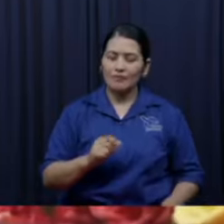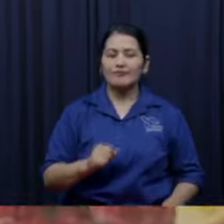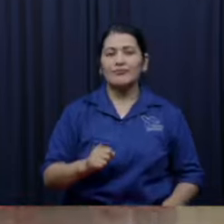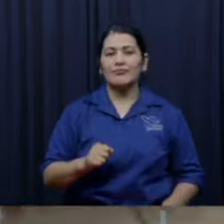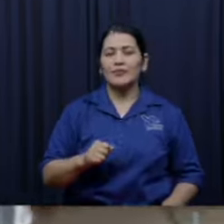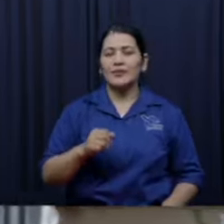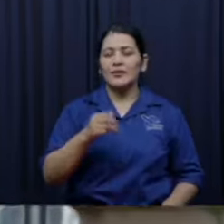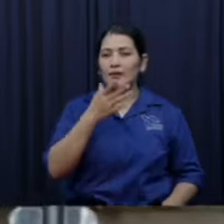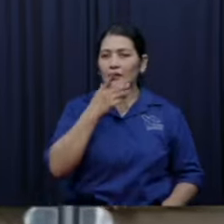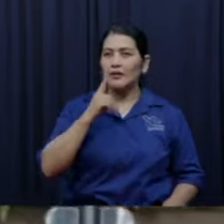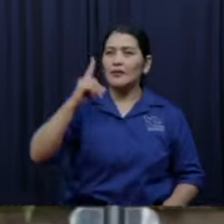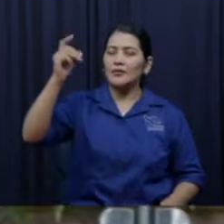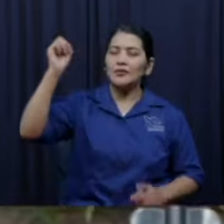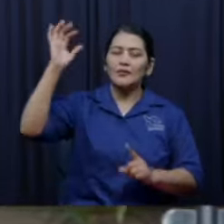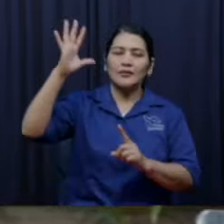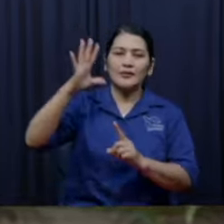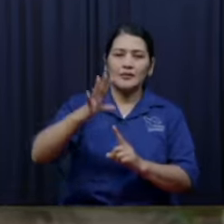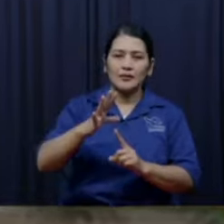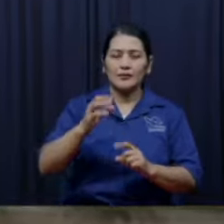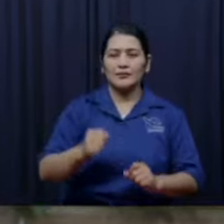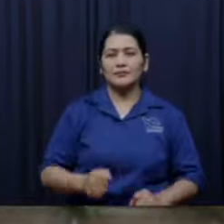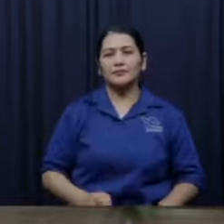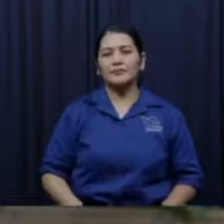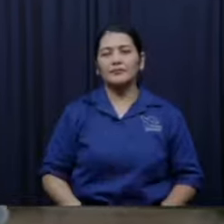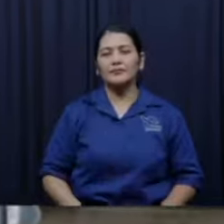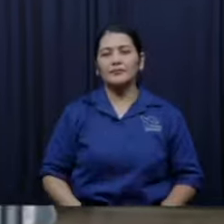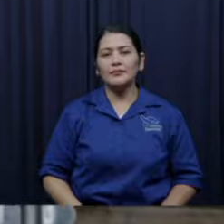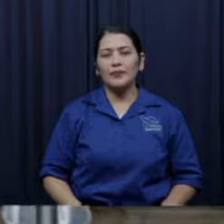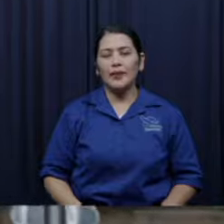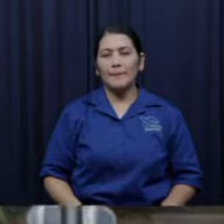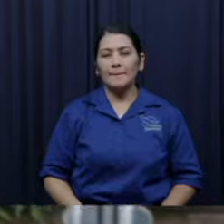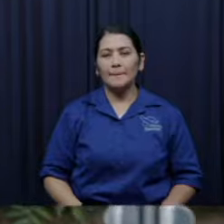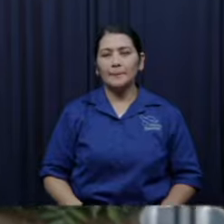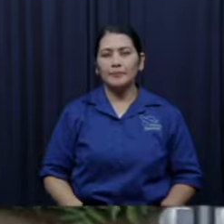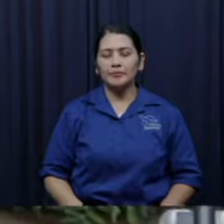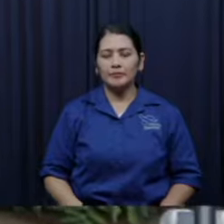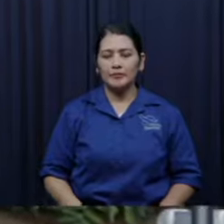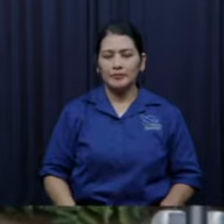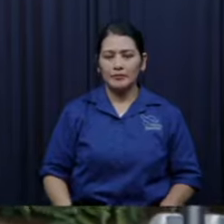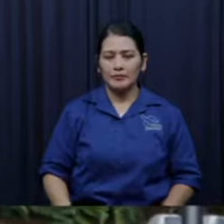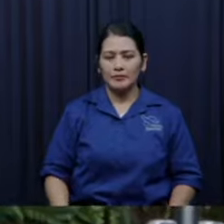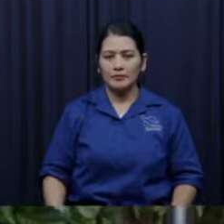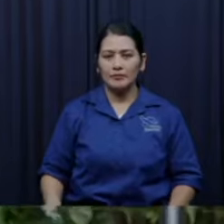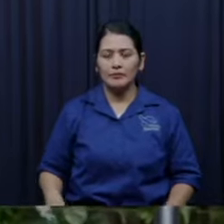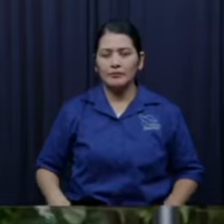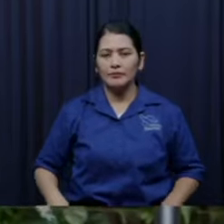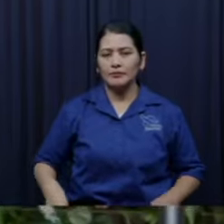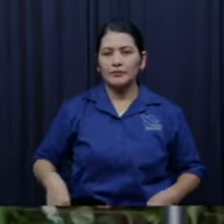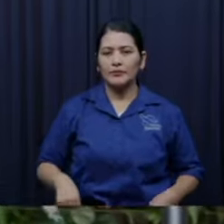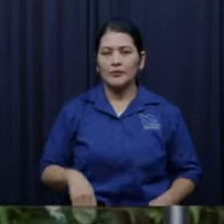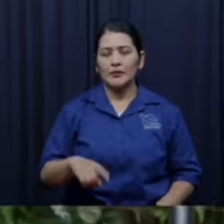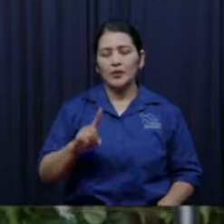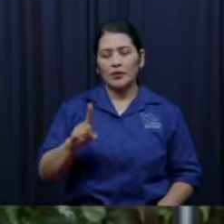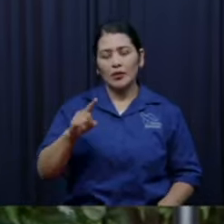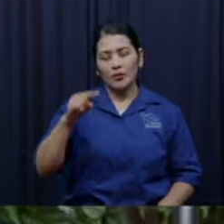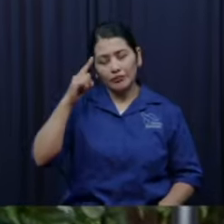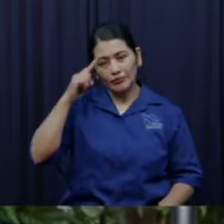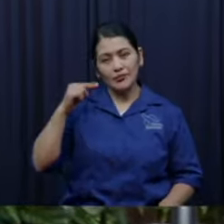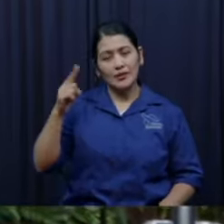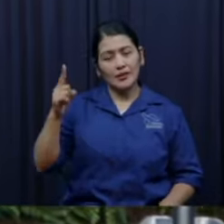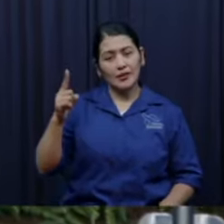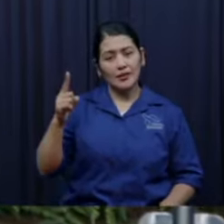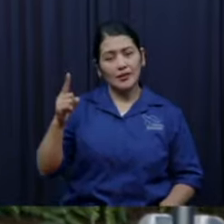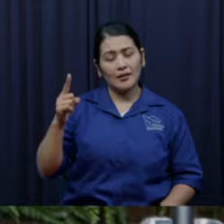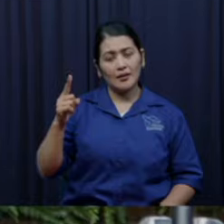un día me topé con mi primo yo ese mi primo si era bien estudioso y teníamos los